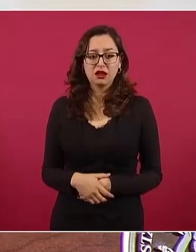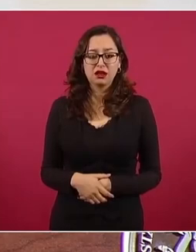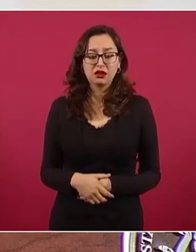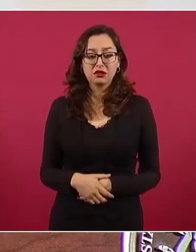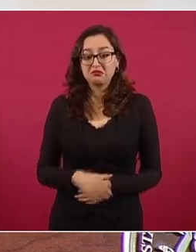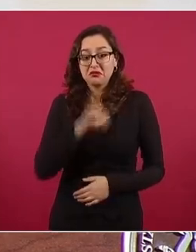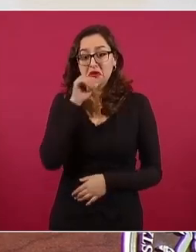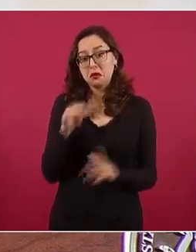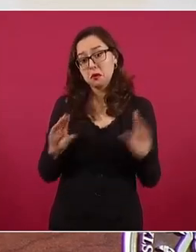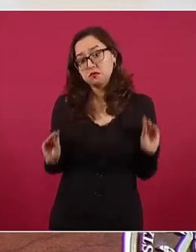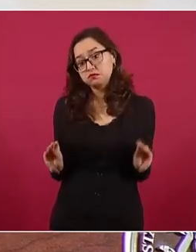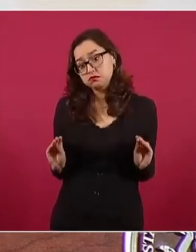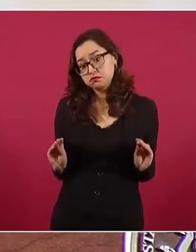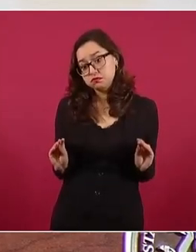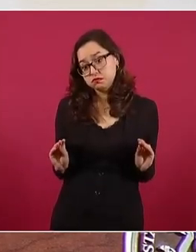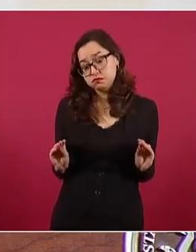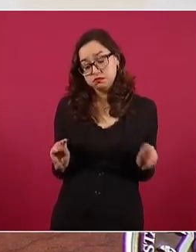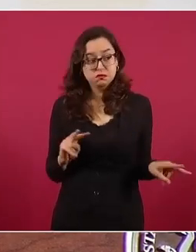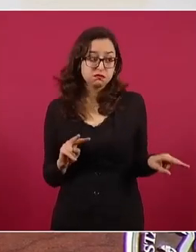nada.